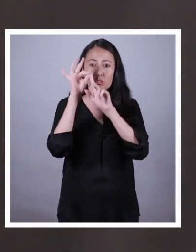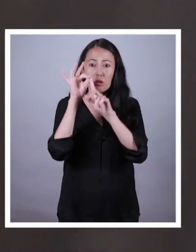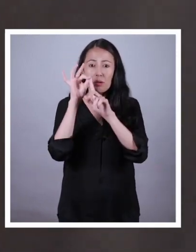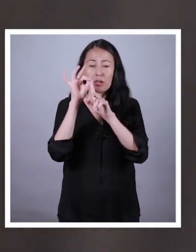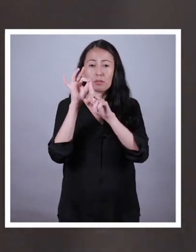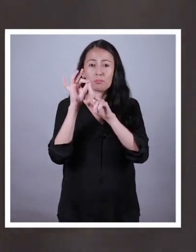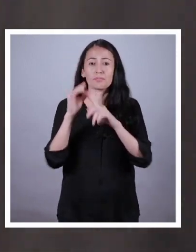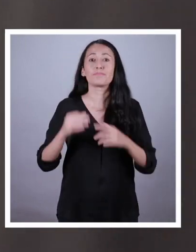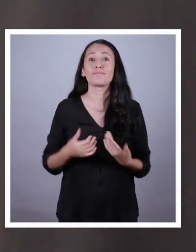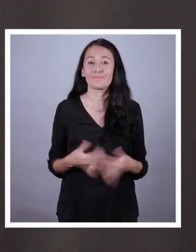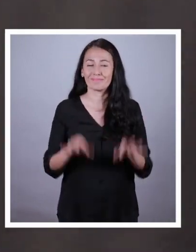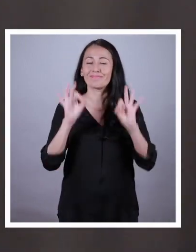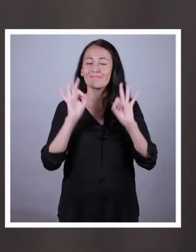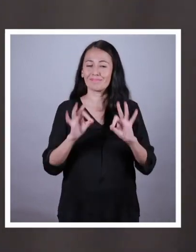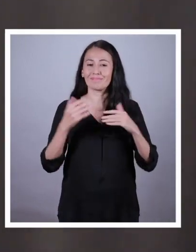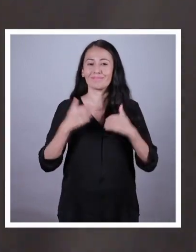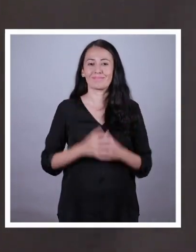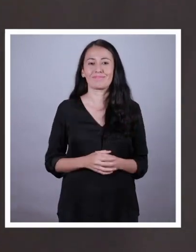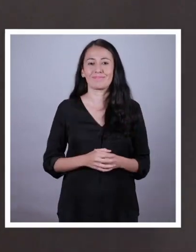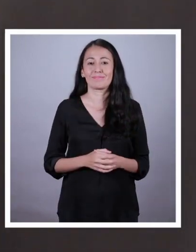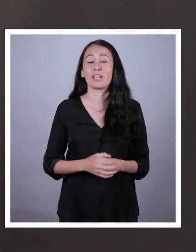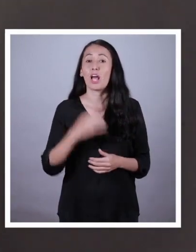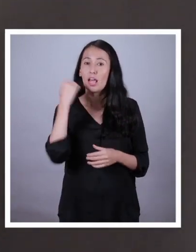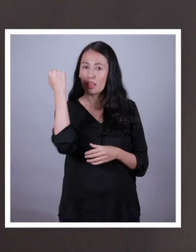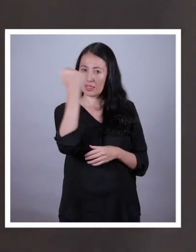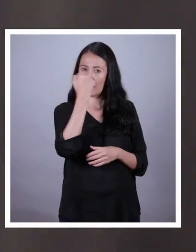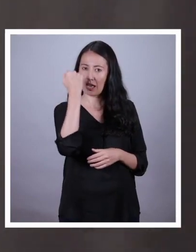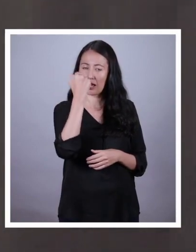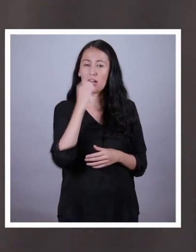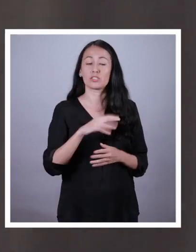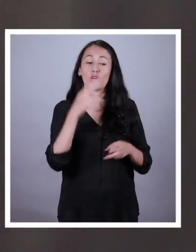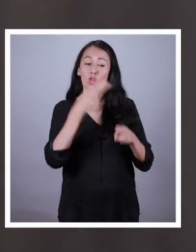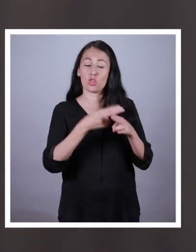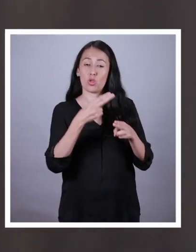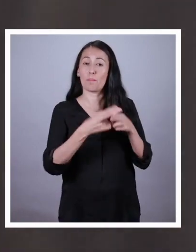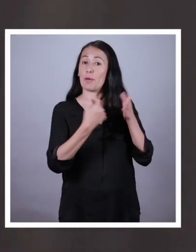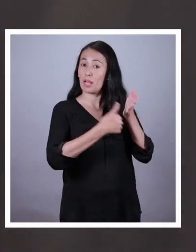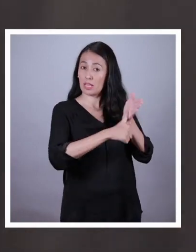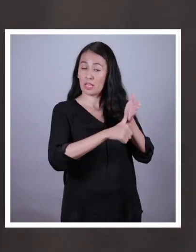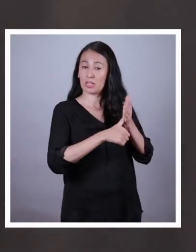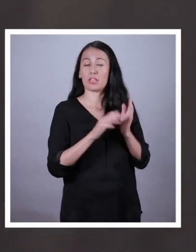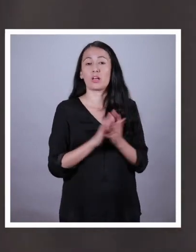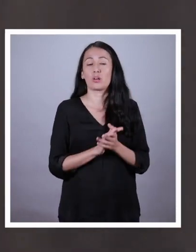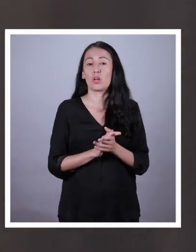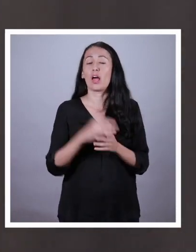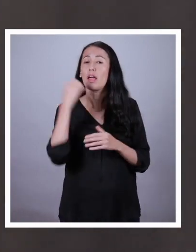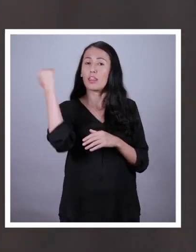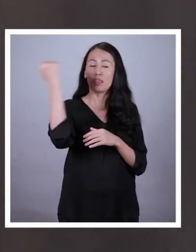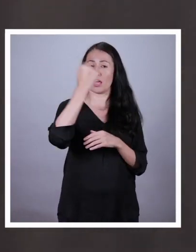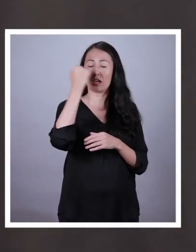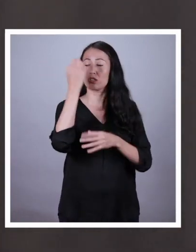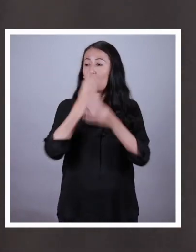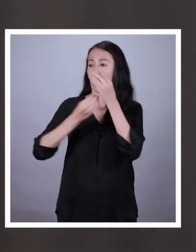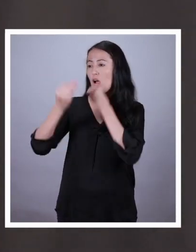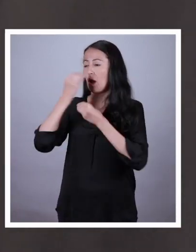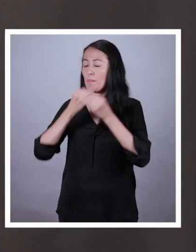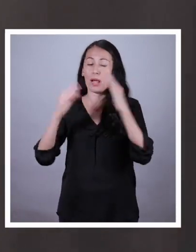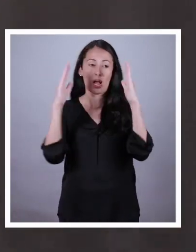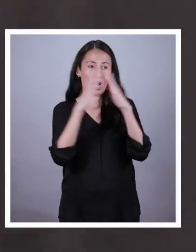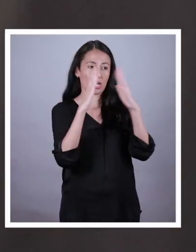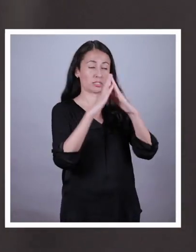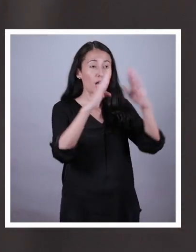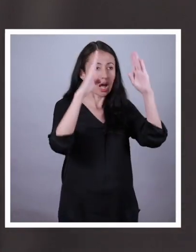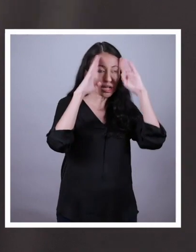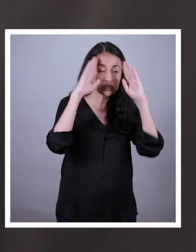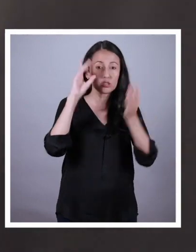mental y socialmente sana y libre Derecho a tener un nombre y nacionalidad Derecho a una alimentación, vivienda y atención